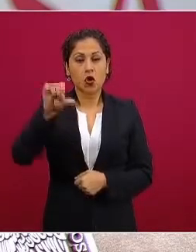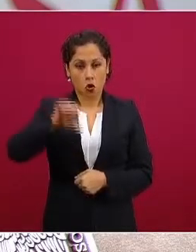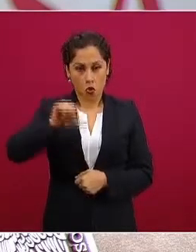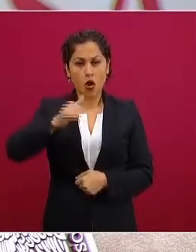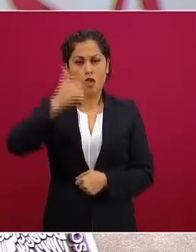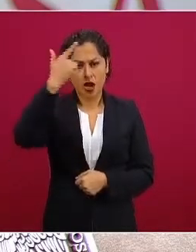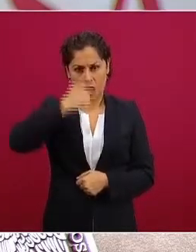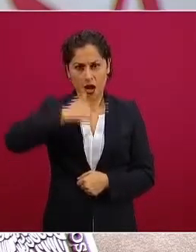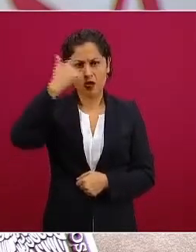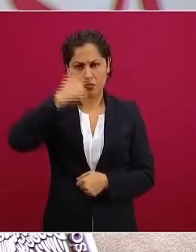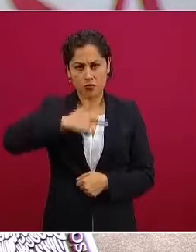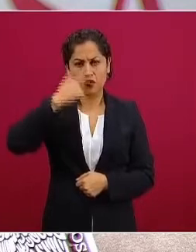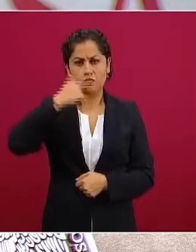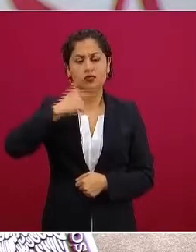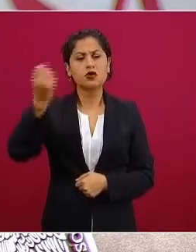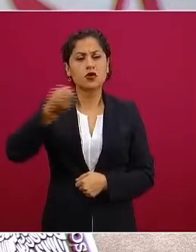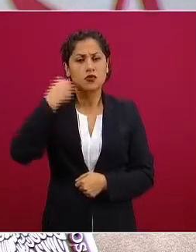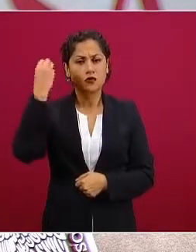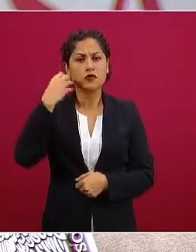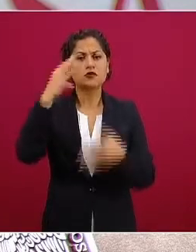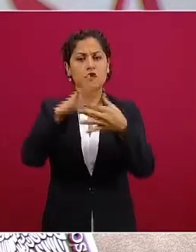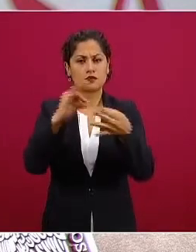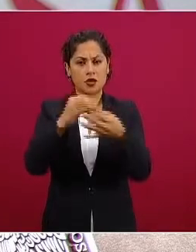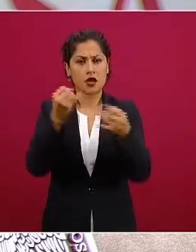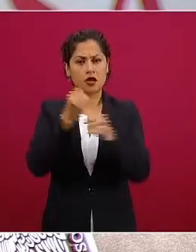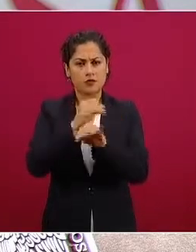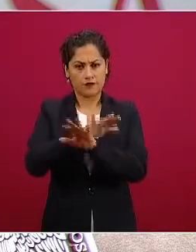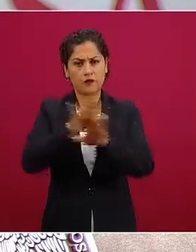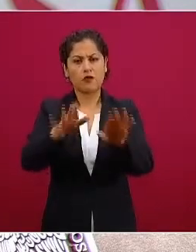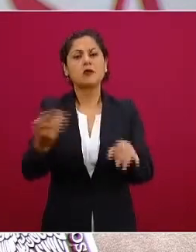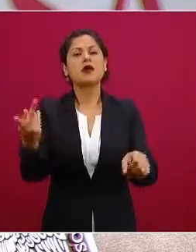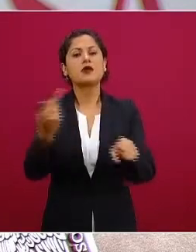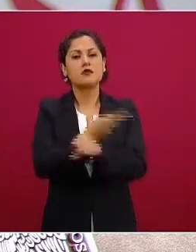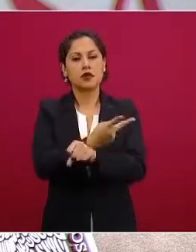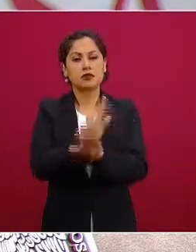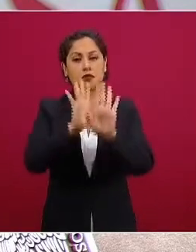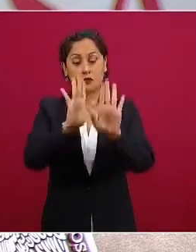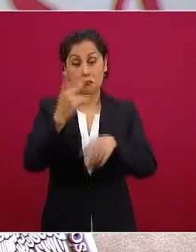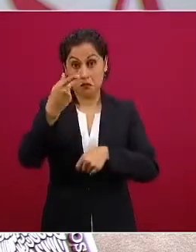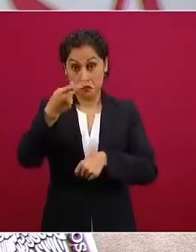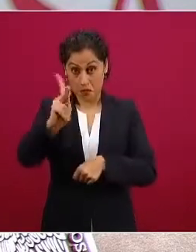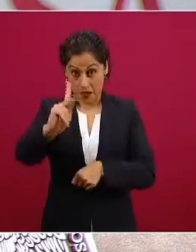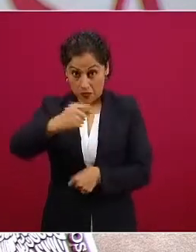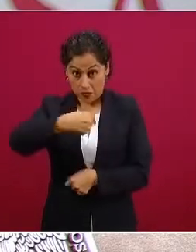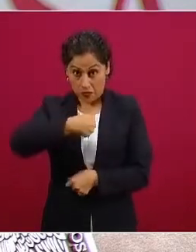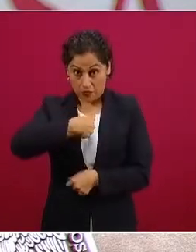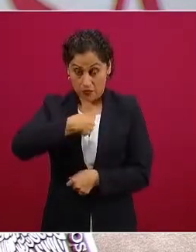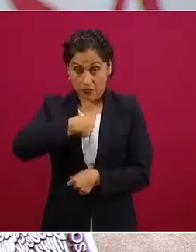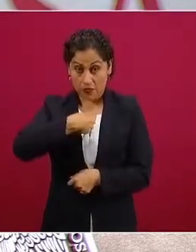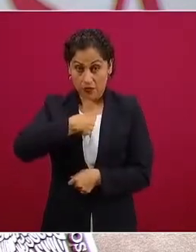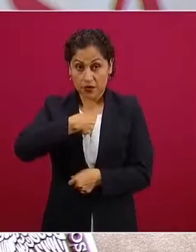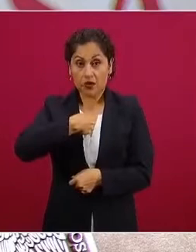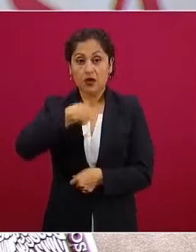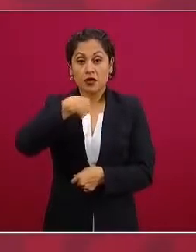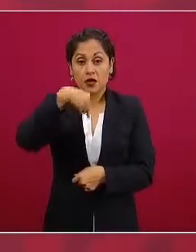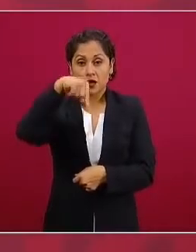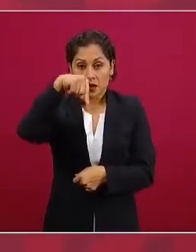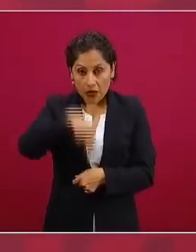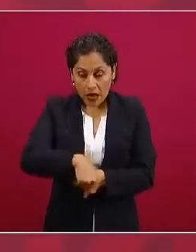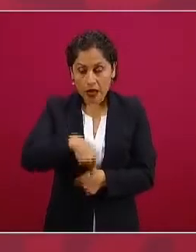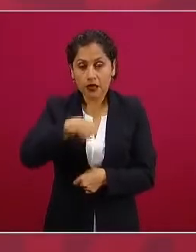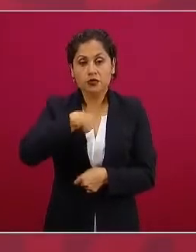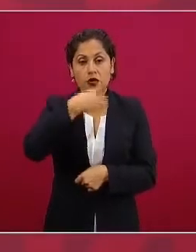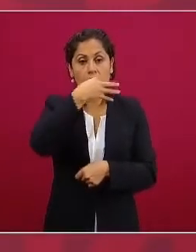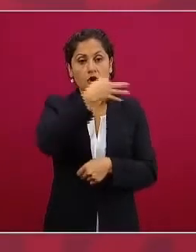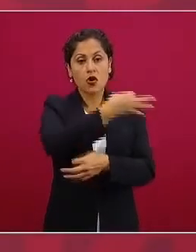se puede dar un informe lo que a corresponde decirle a la gente que